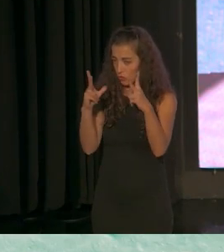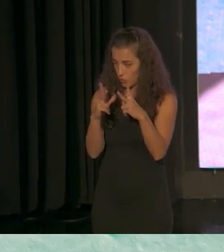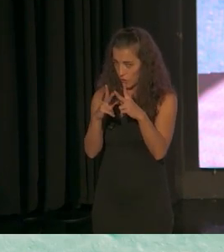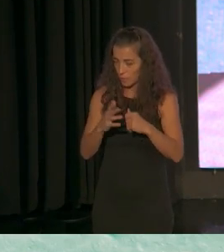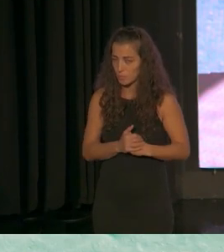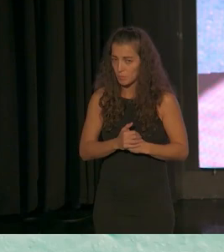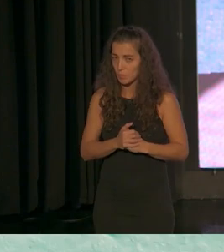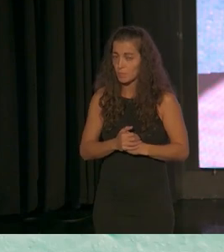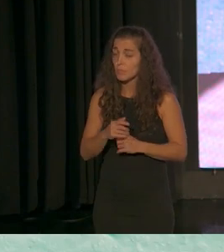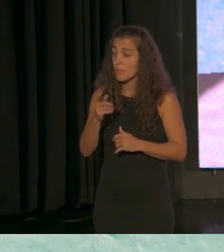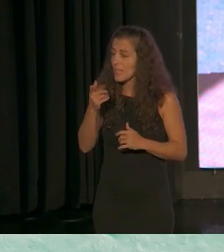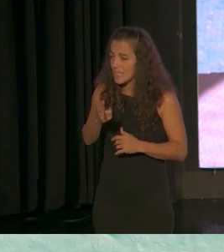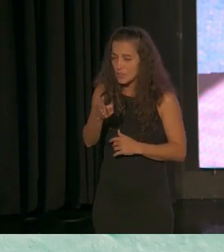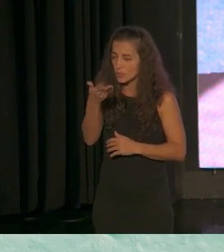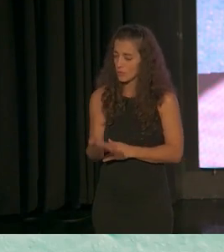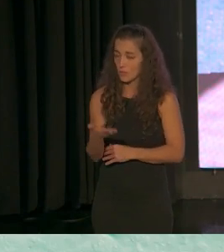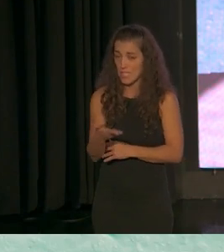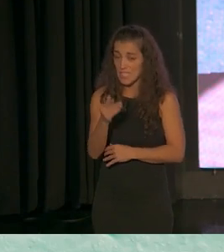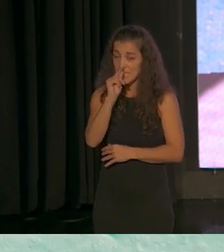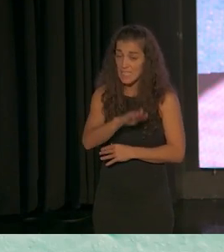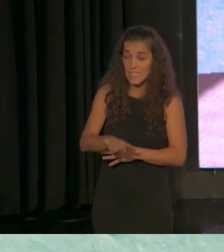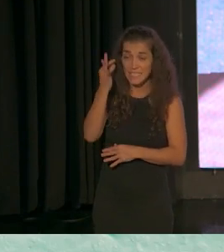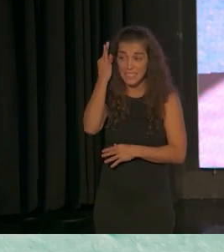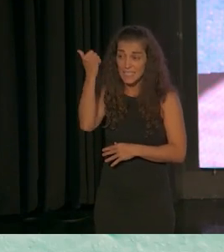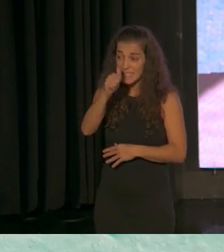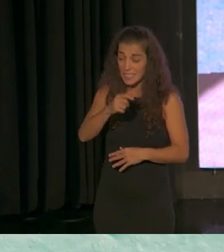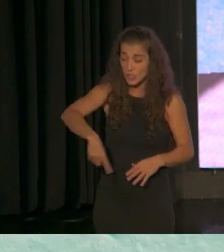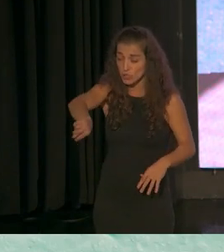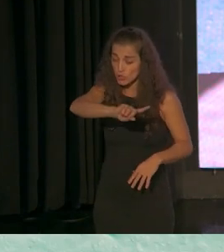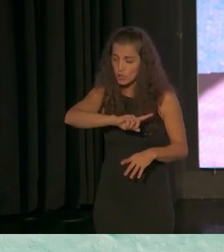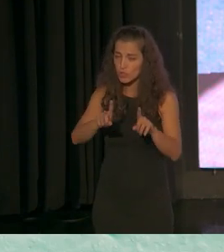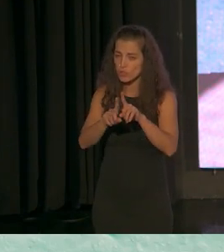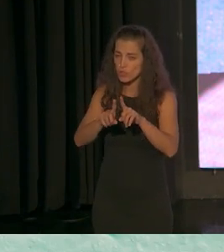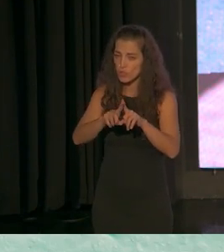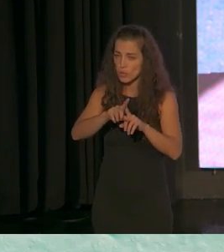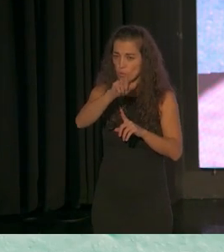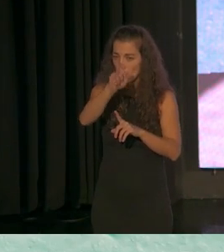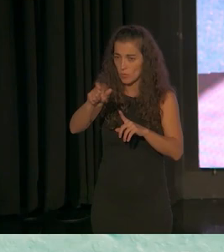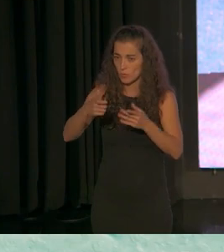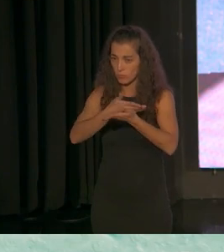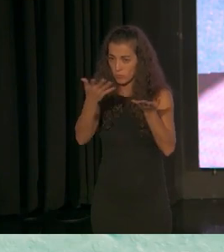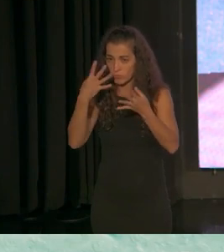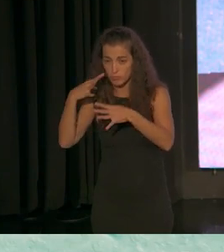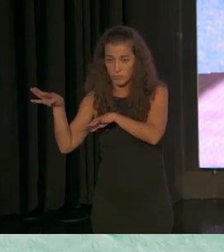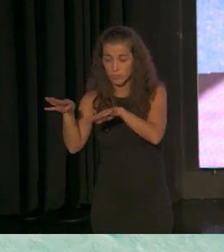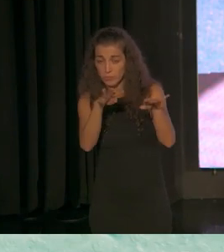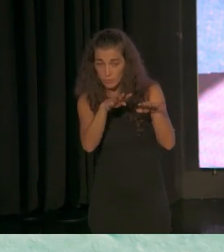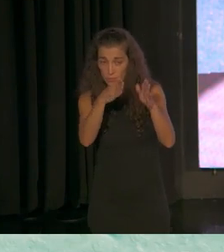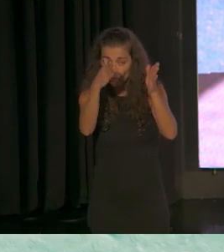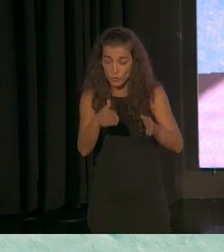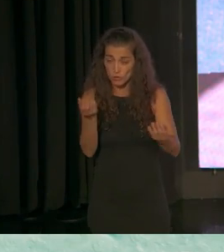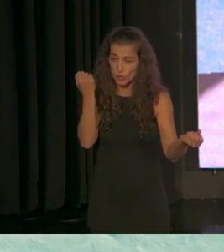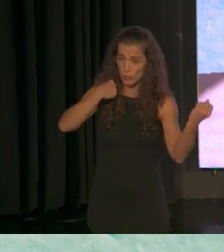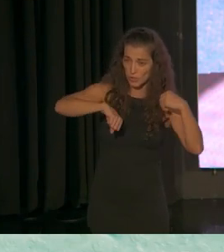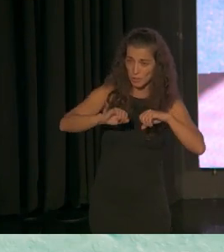los niños y niñas serán percibidos serán aceptados en la medida en la medida que sus comportamientos